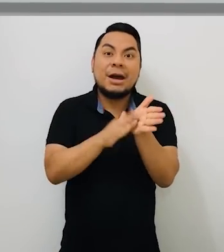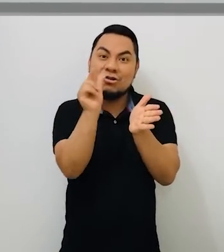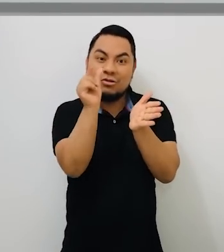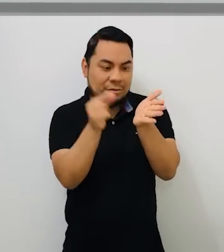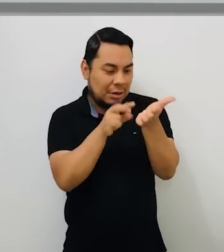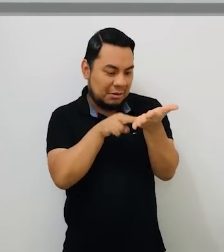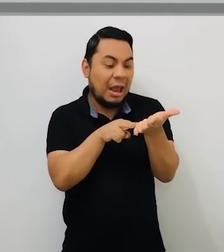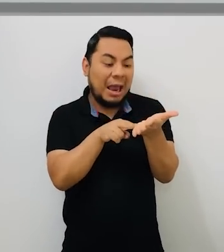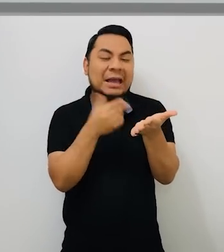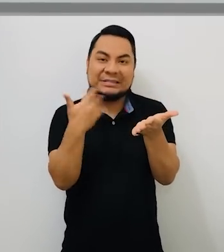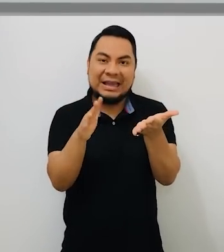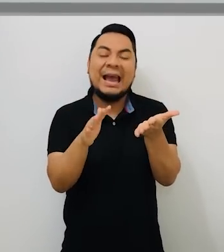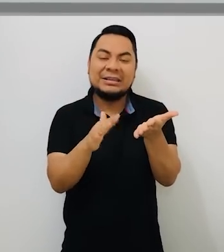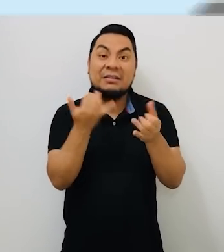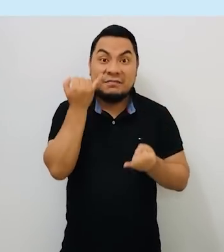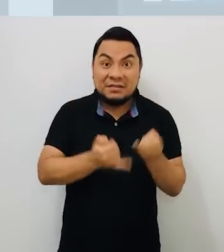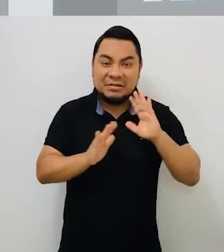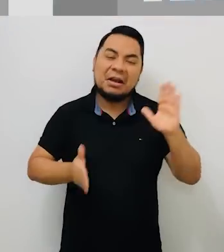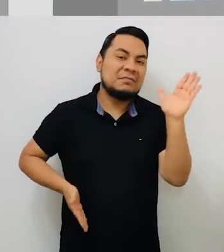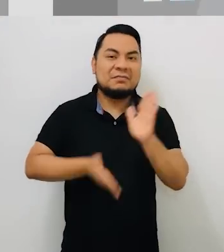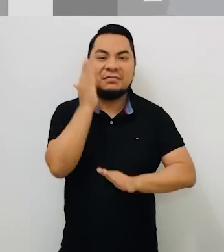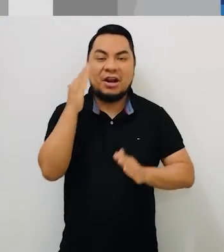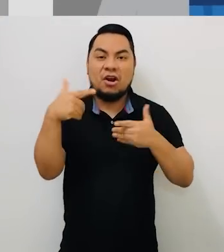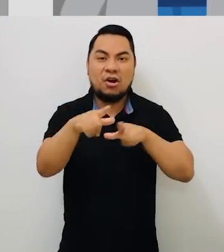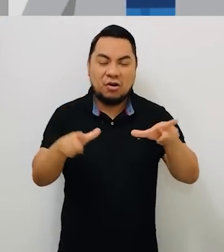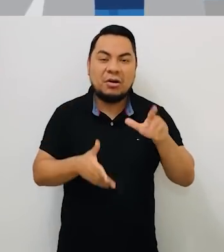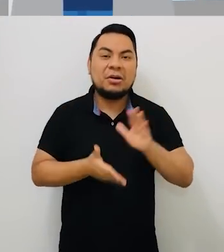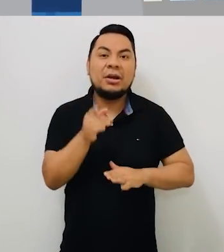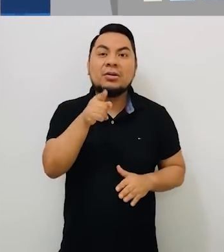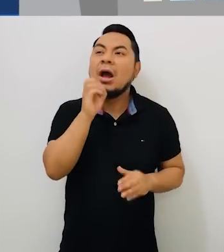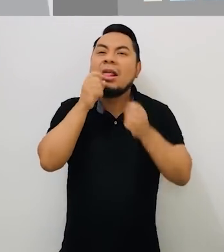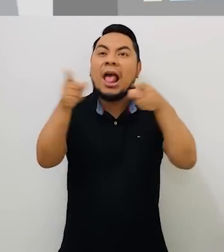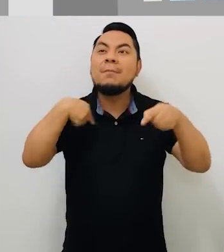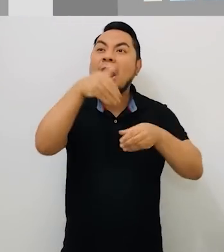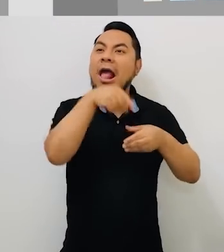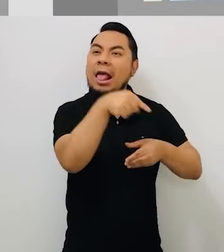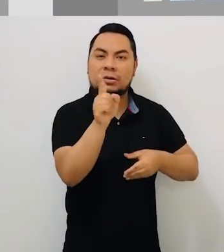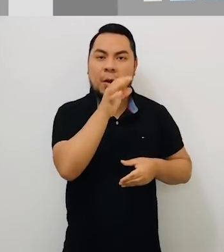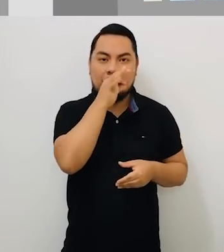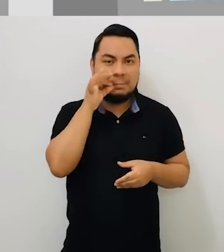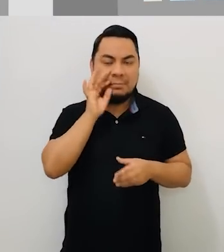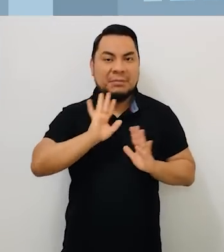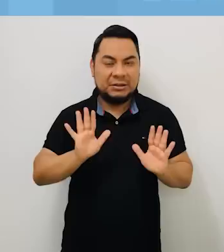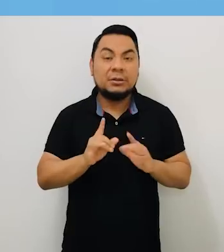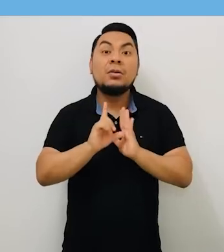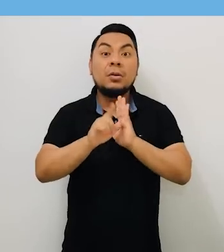verifica que tenga pegado el holograma. Finalmente, retírate del local sin divulgar tu voto.